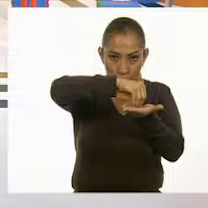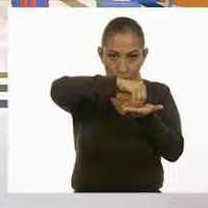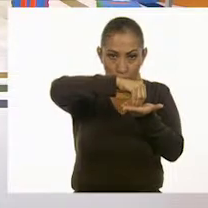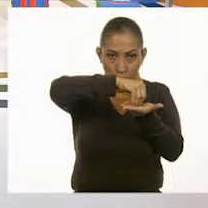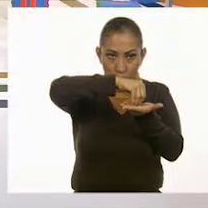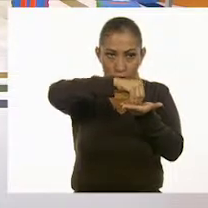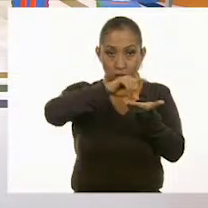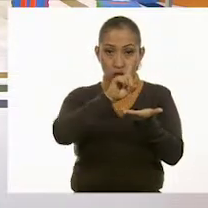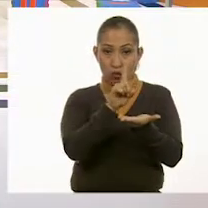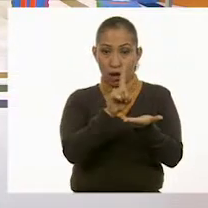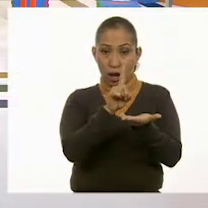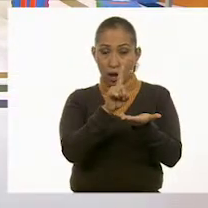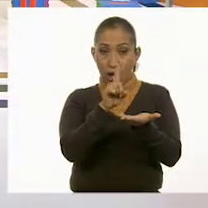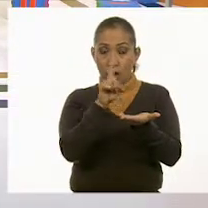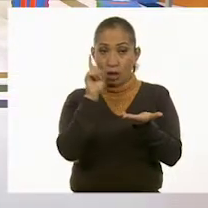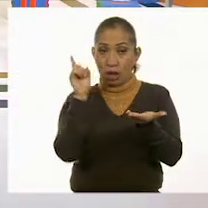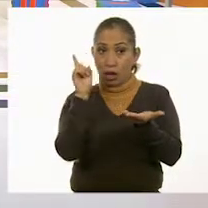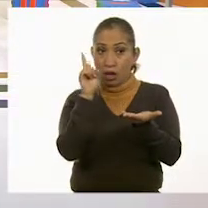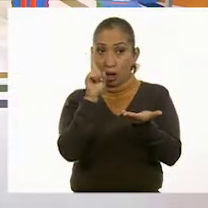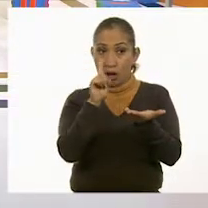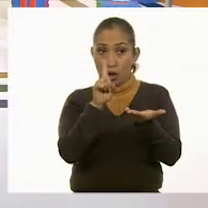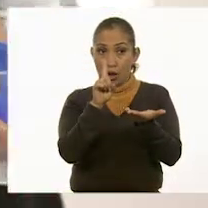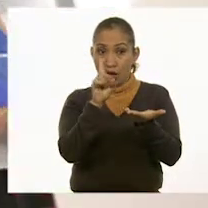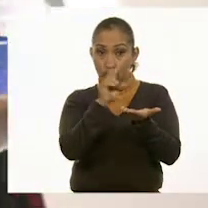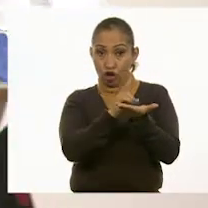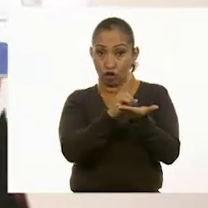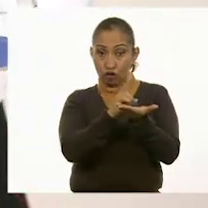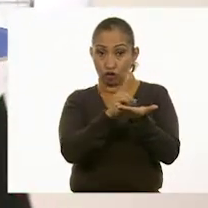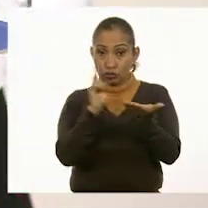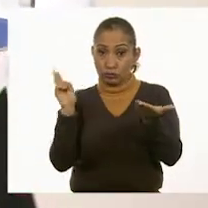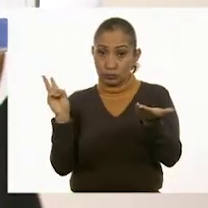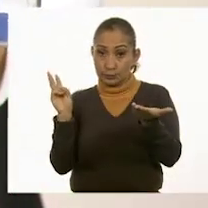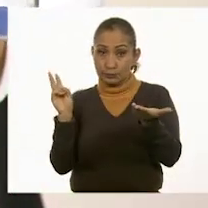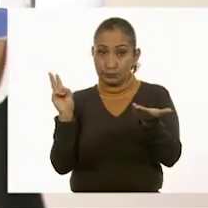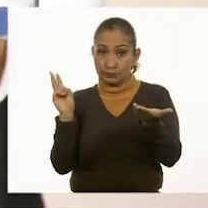dice 1, 2,